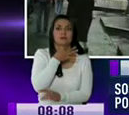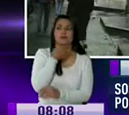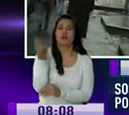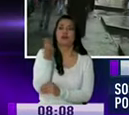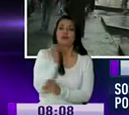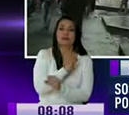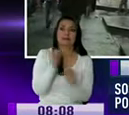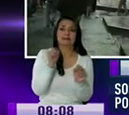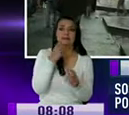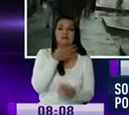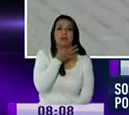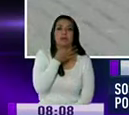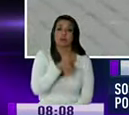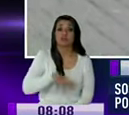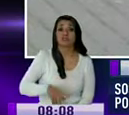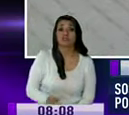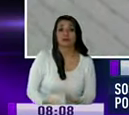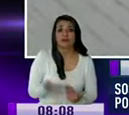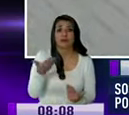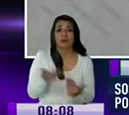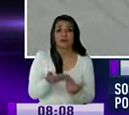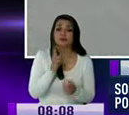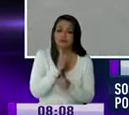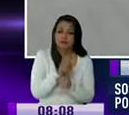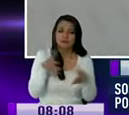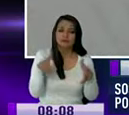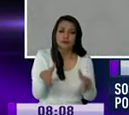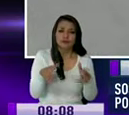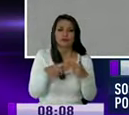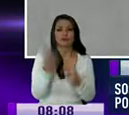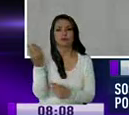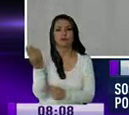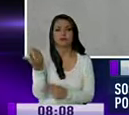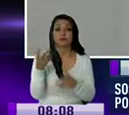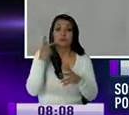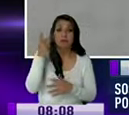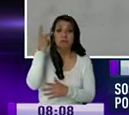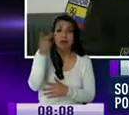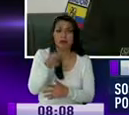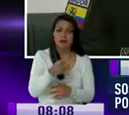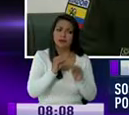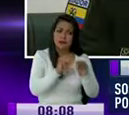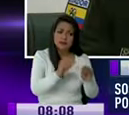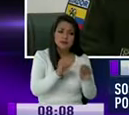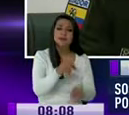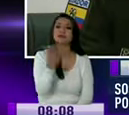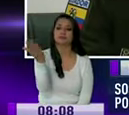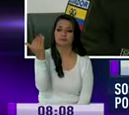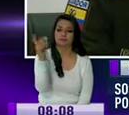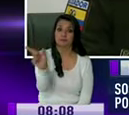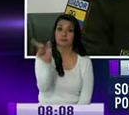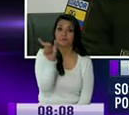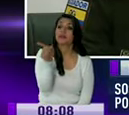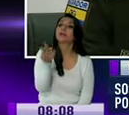muchachos, adolescentes, padres de familia y sobre todo profesores, indíquenles, pídales los documentos. A ver, dame su